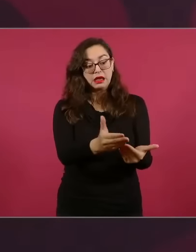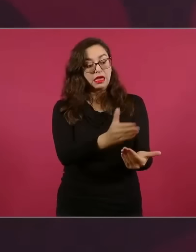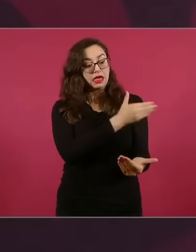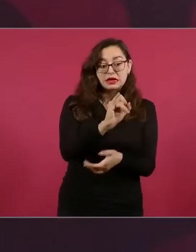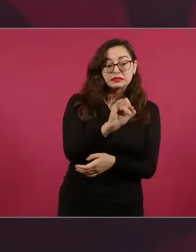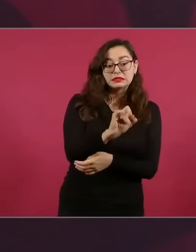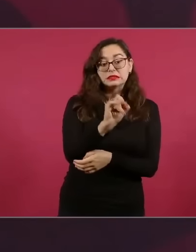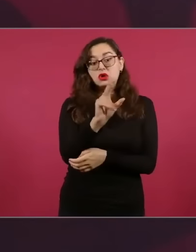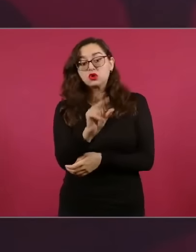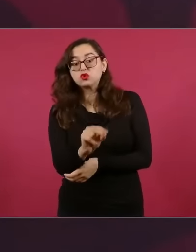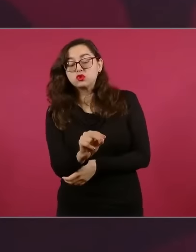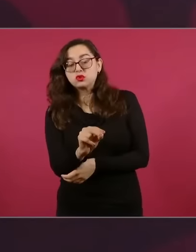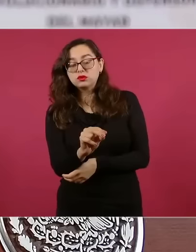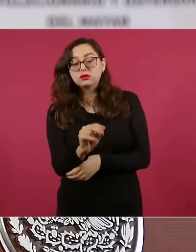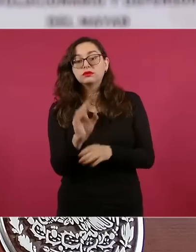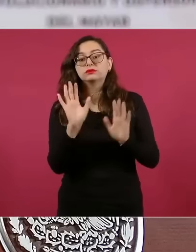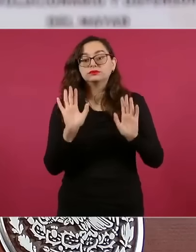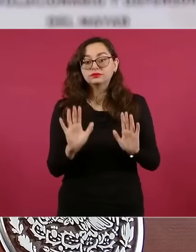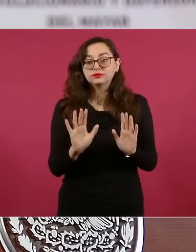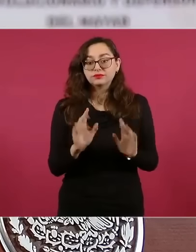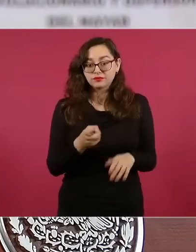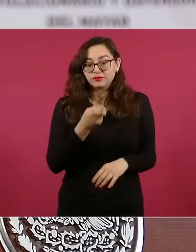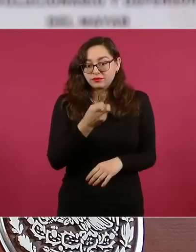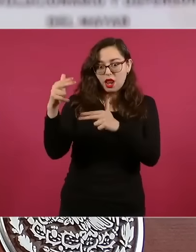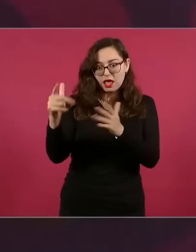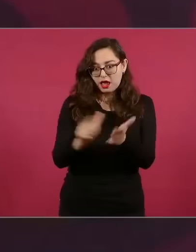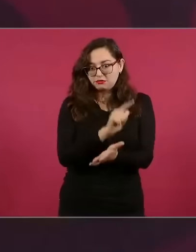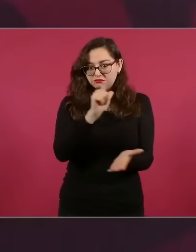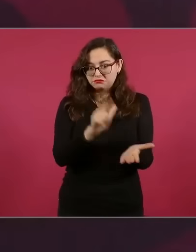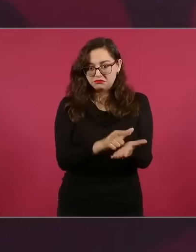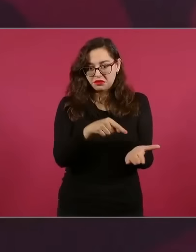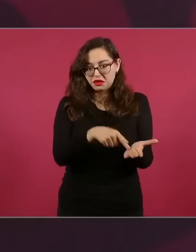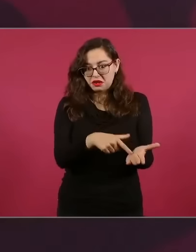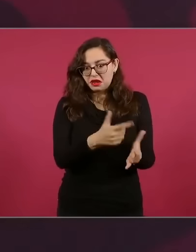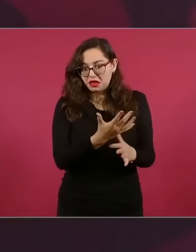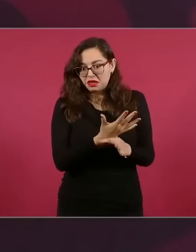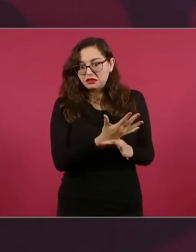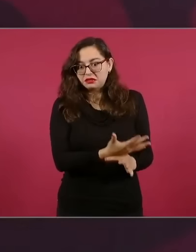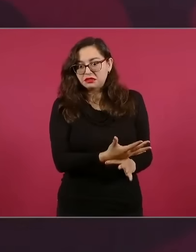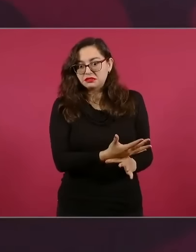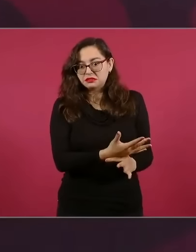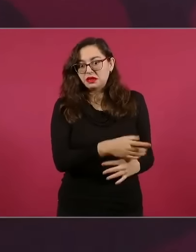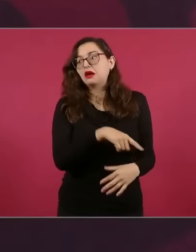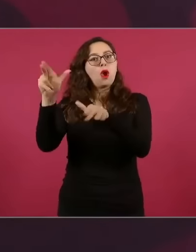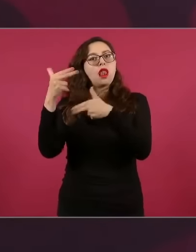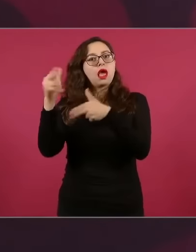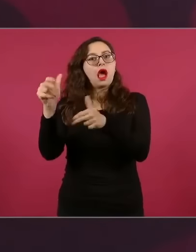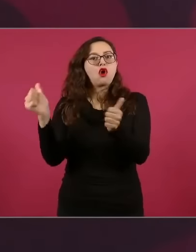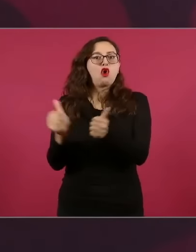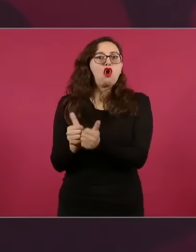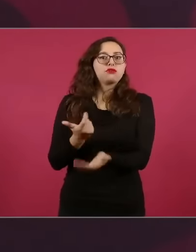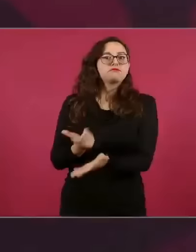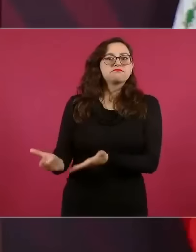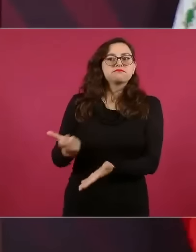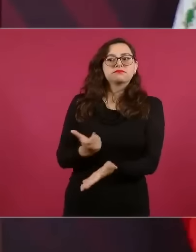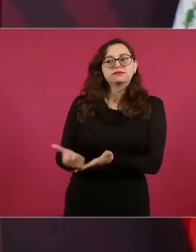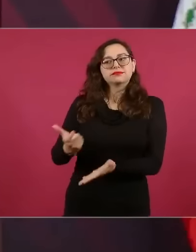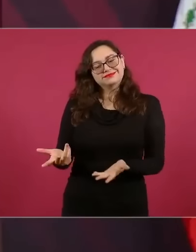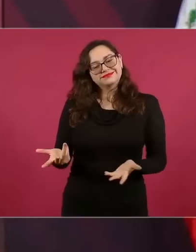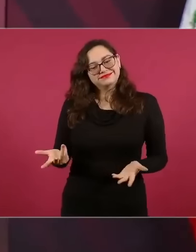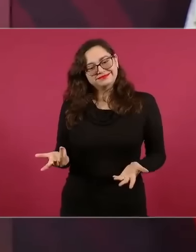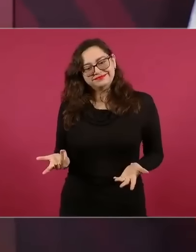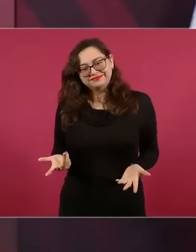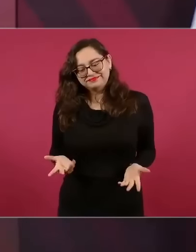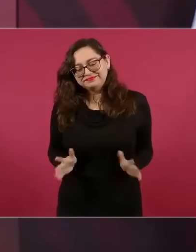y eso lo saben muy bien los integrantes del poder judicial pero le corresponde